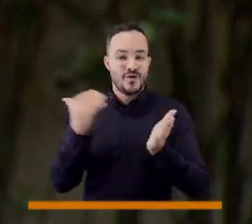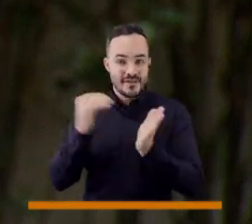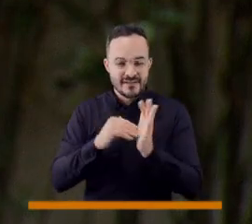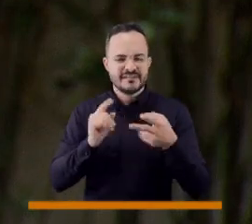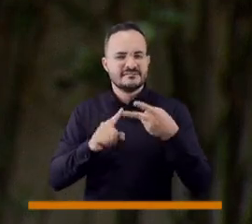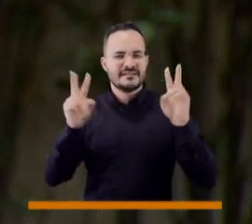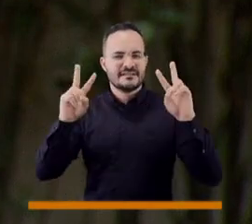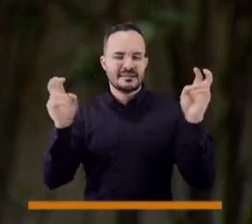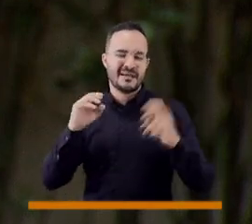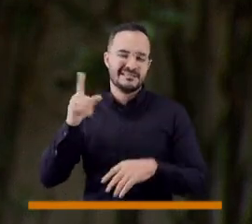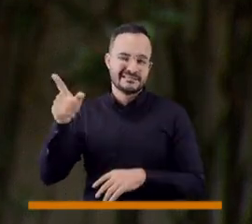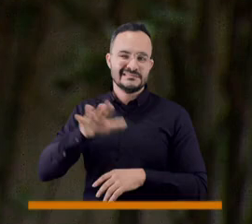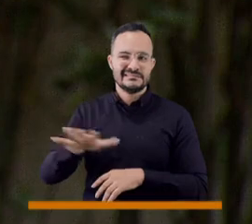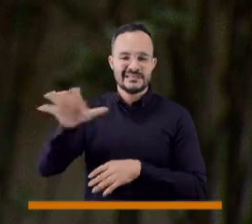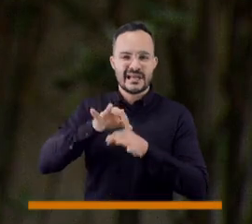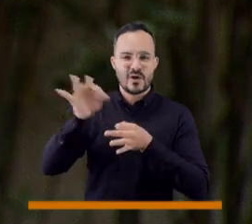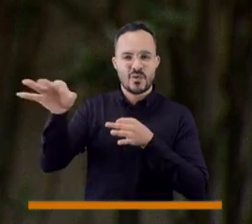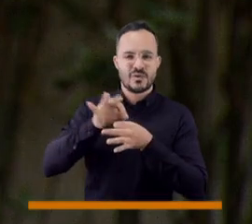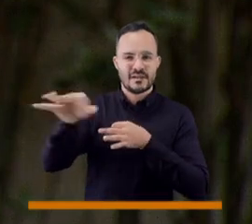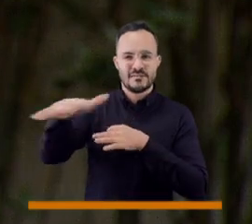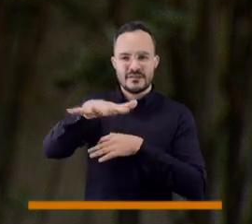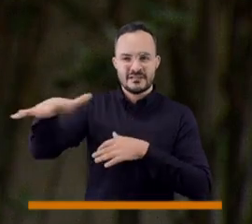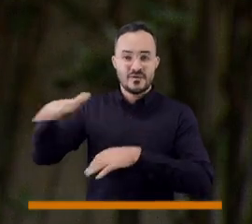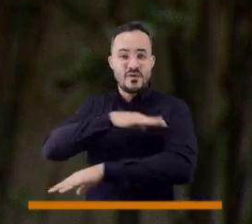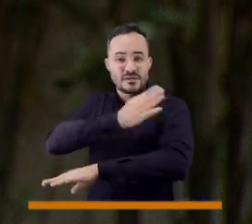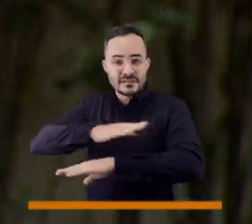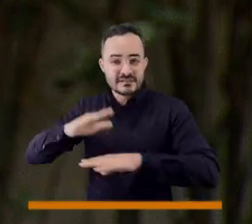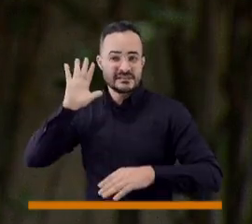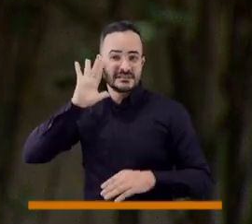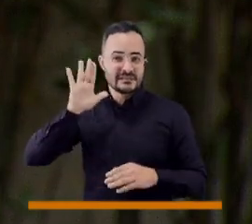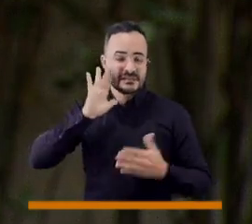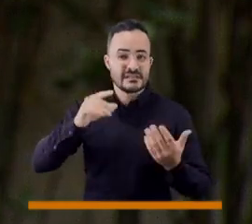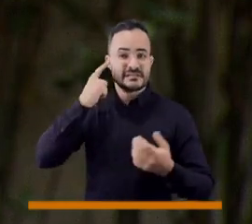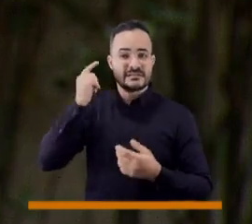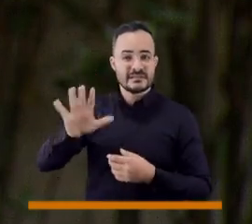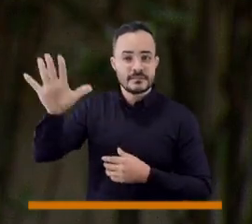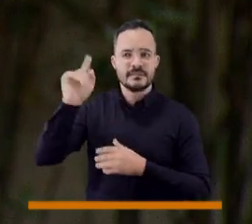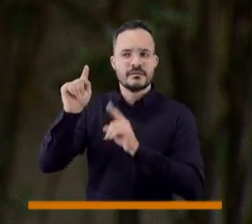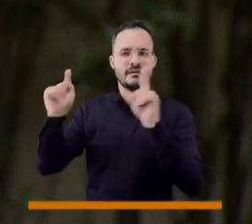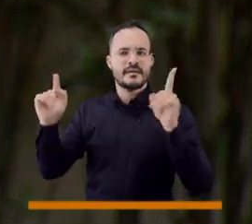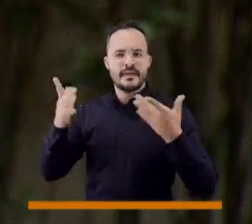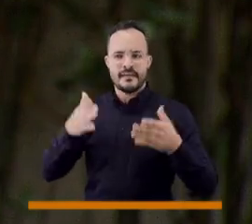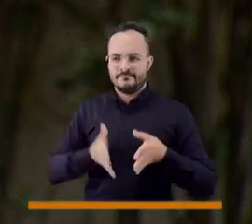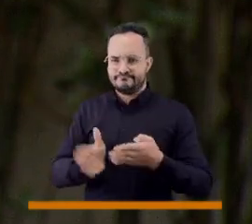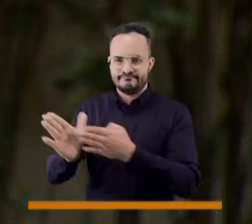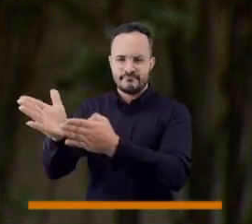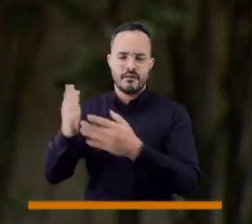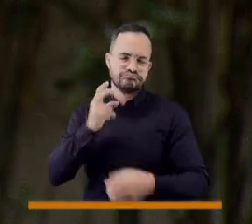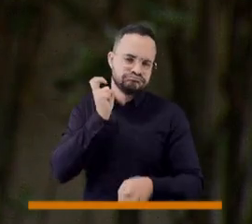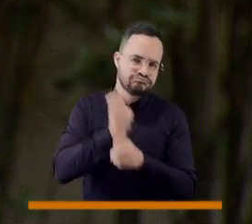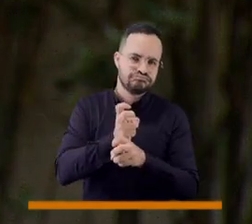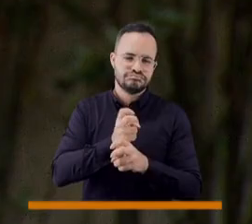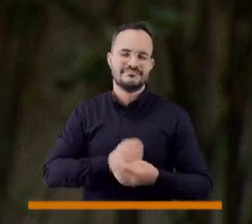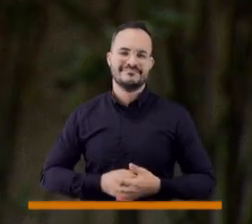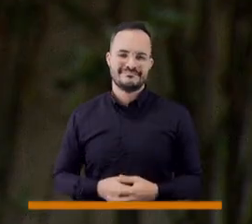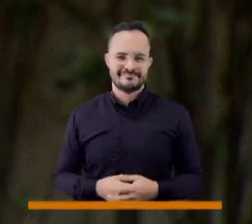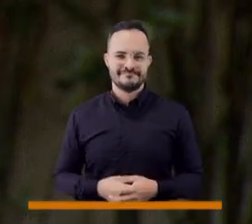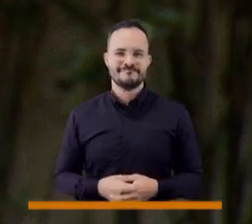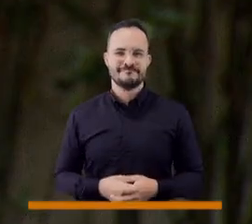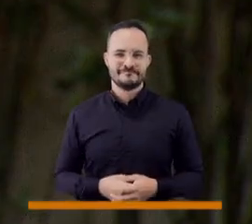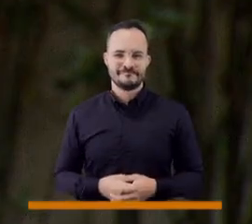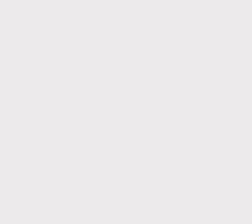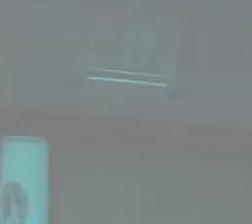hablaremos de otro dolor de cabeza para los corregimientos de San Cristóbal y San Sebastián de Palmitas, sus vías de